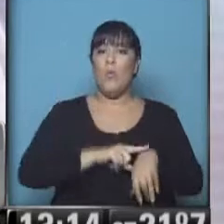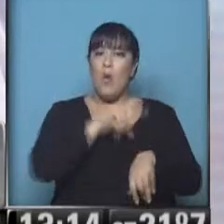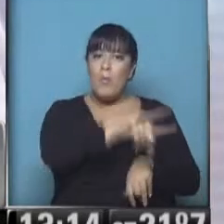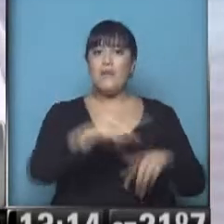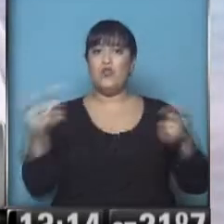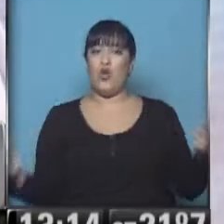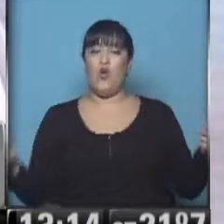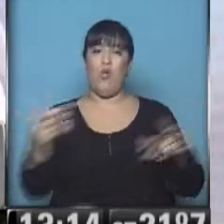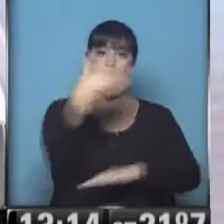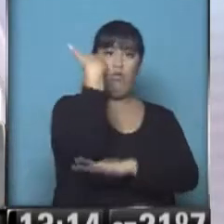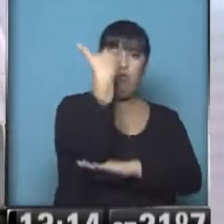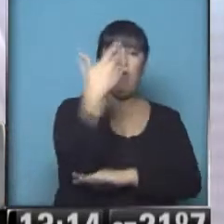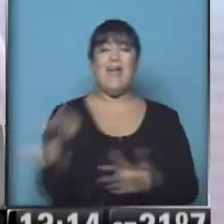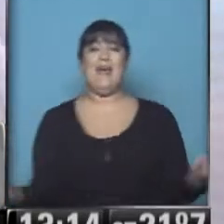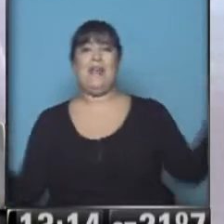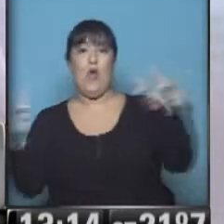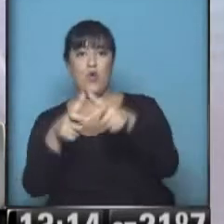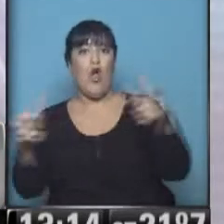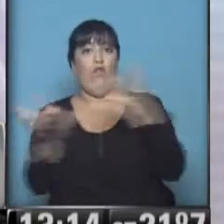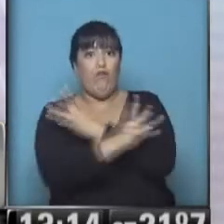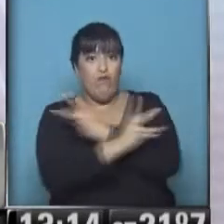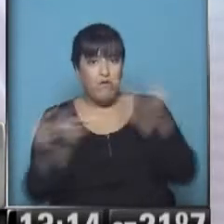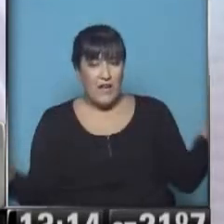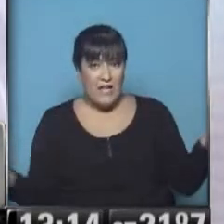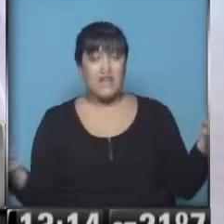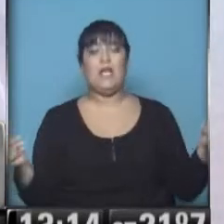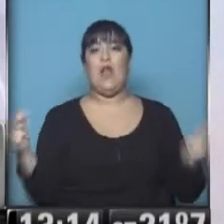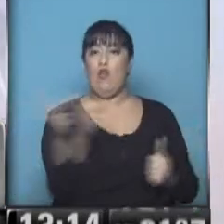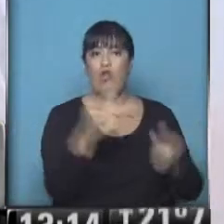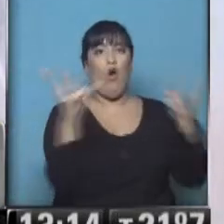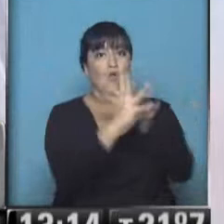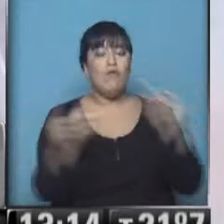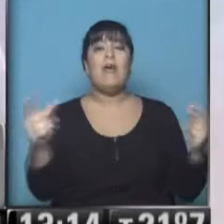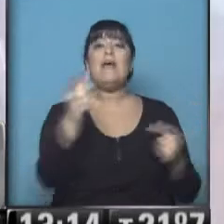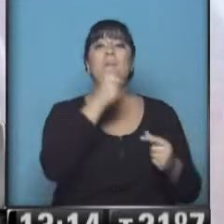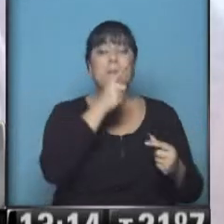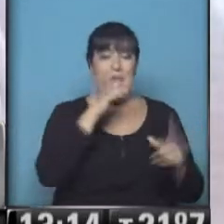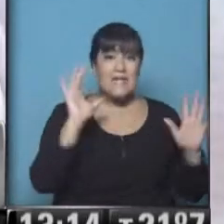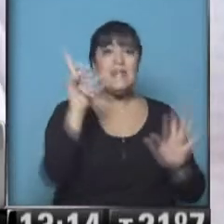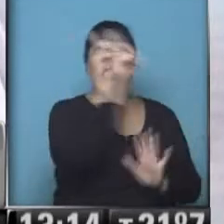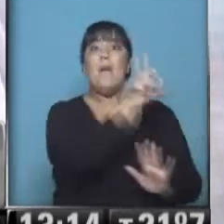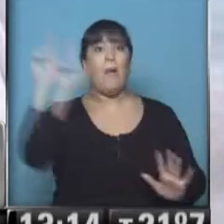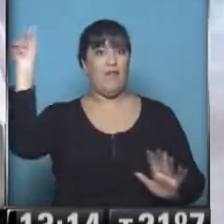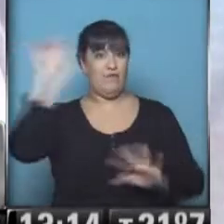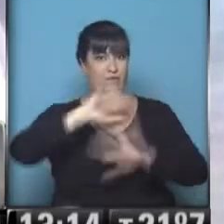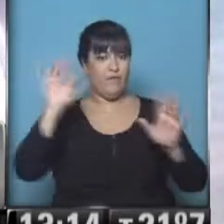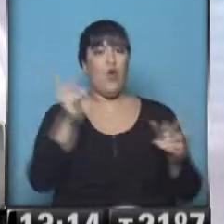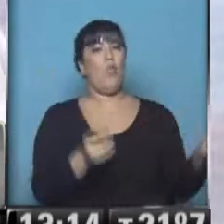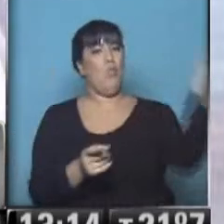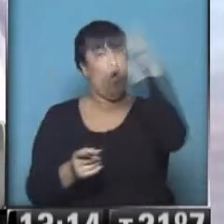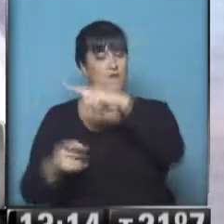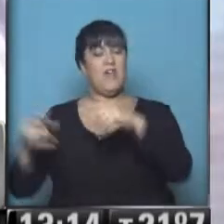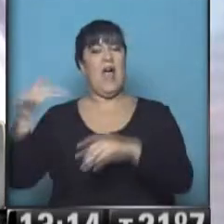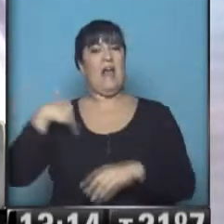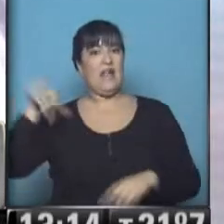reunión y la exposición de la Presidenta en el Consejo de Seguridad de Naciones Unidas, se iba, se iba toda la comitiva, directamente desde aquí se iban al aeropuerto.